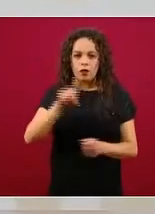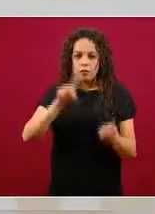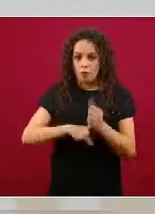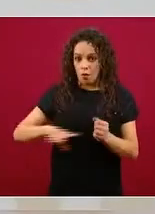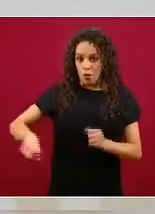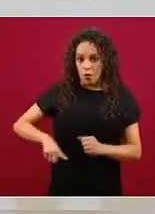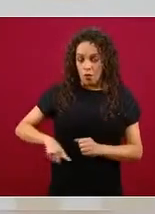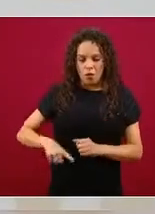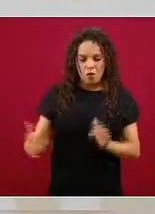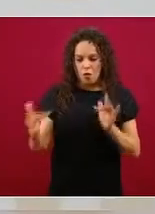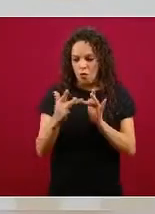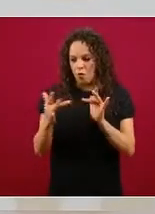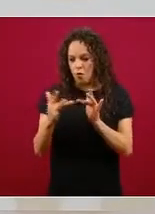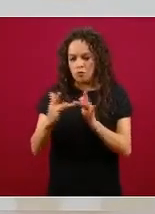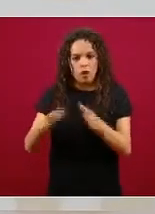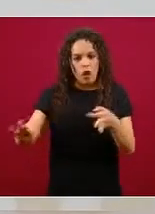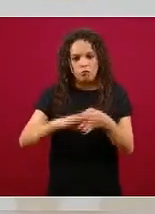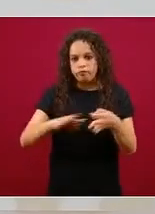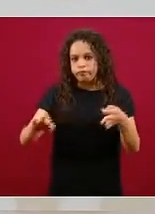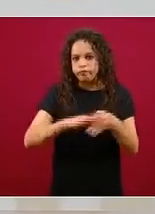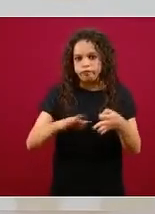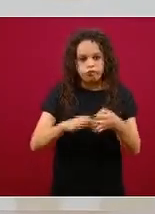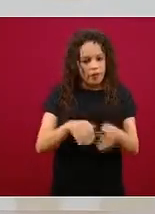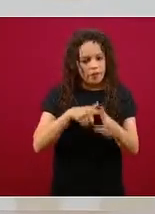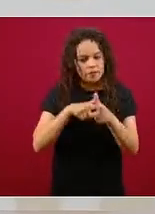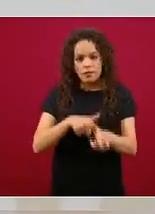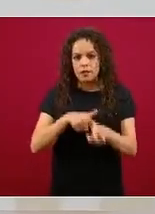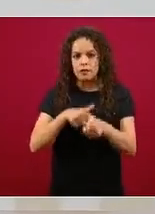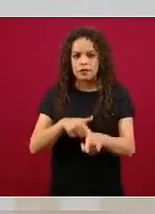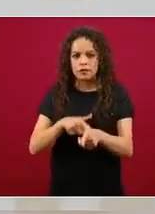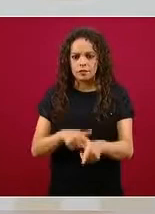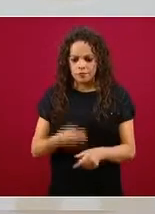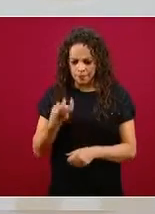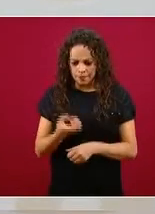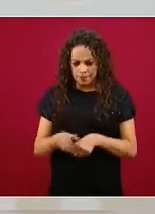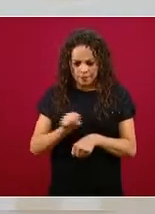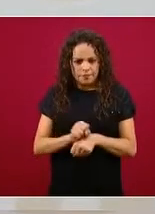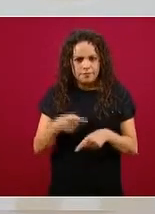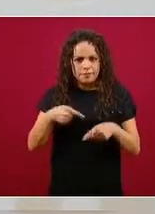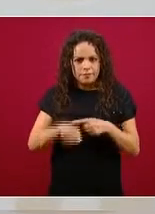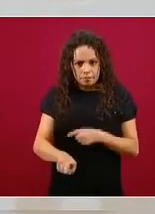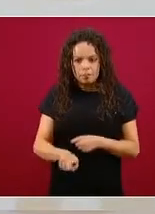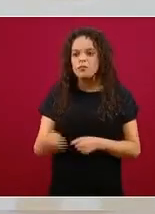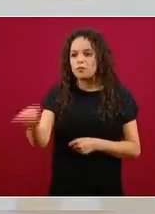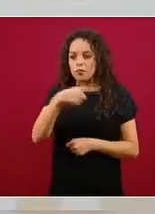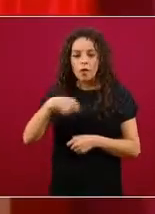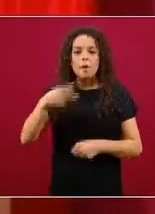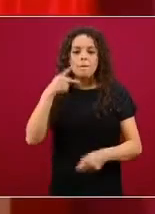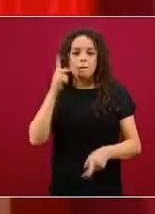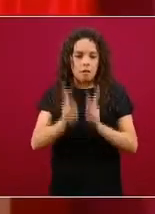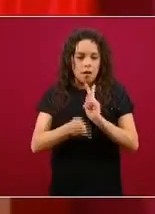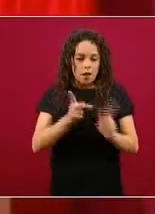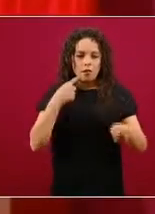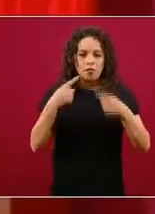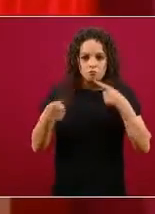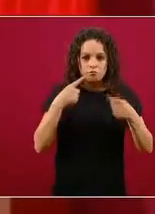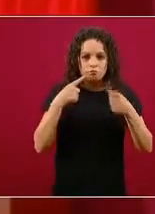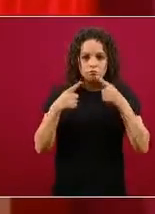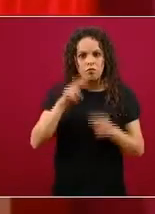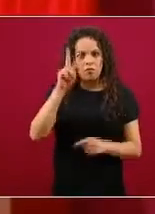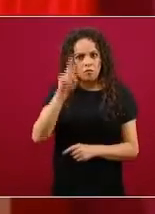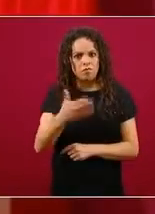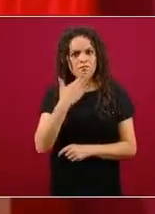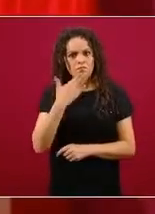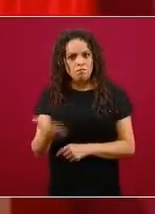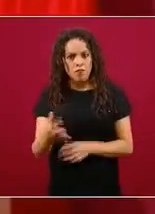continuo contacto platicaba creo que al inicio de esta semana tuvimos una conversación muy productiva con ellos y ellas sobre los